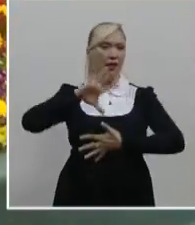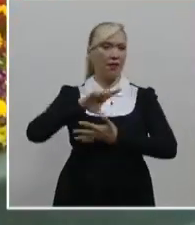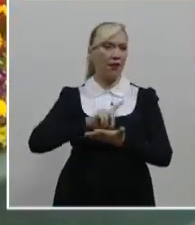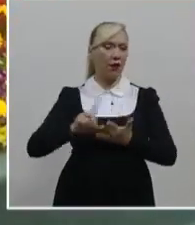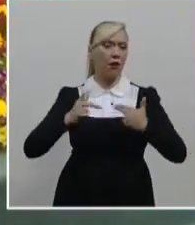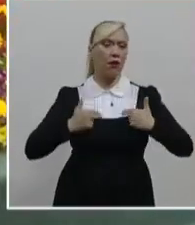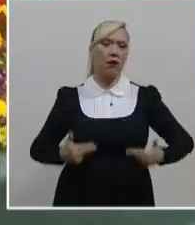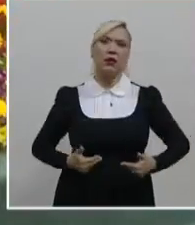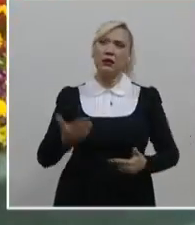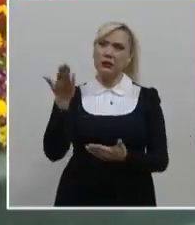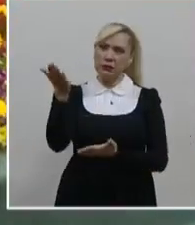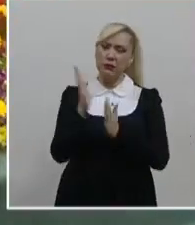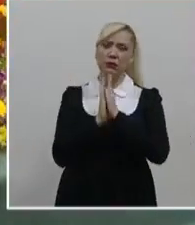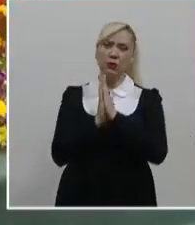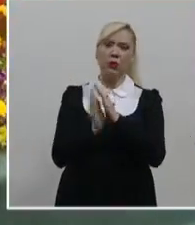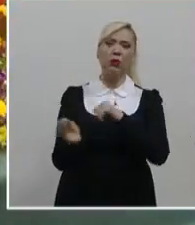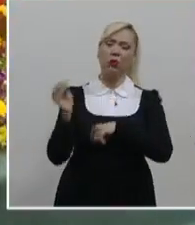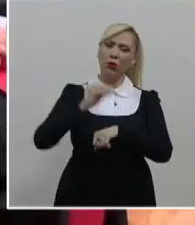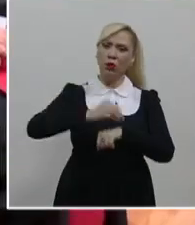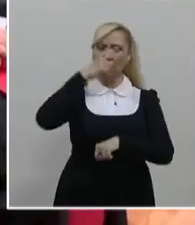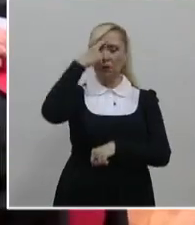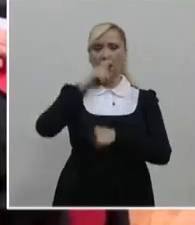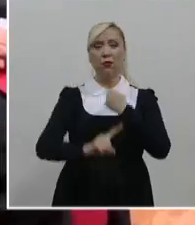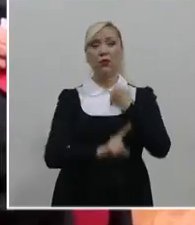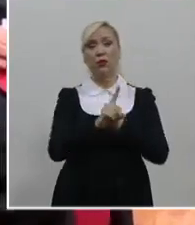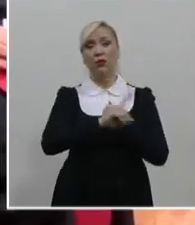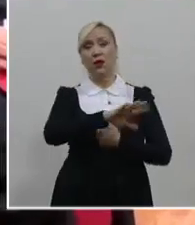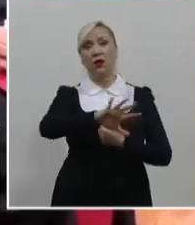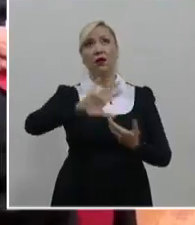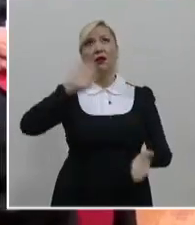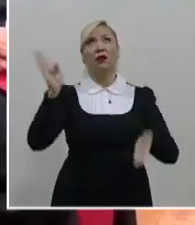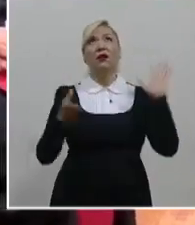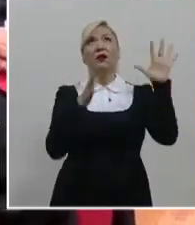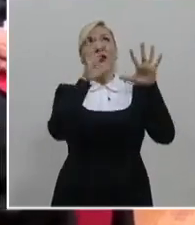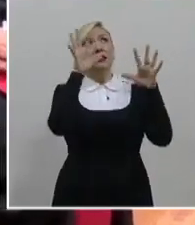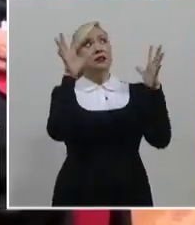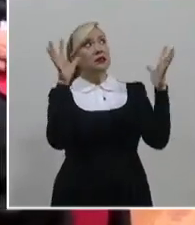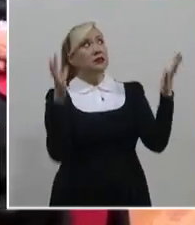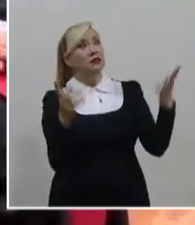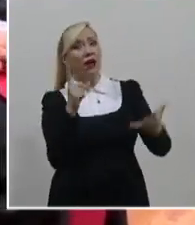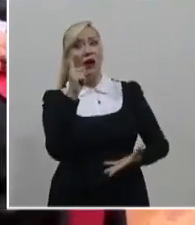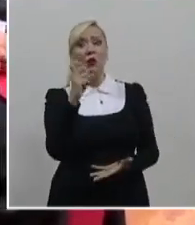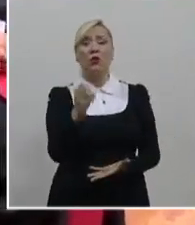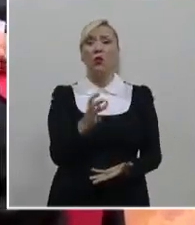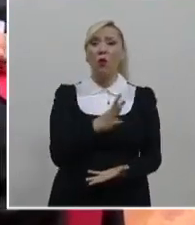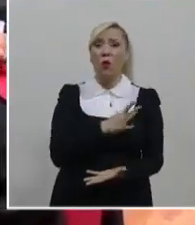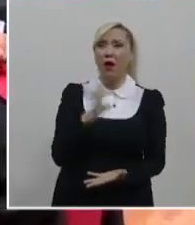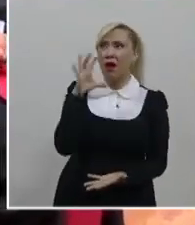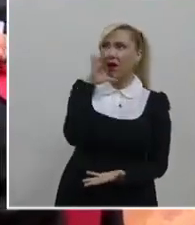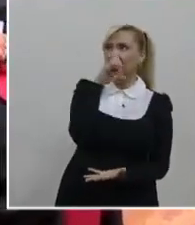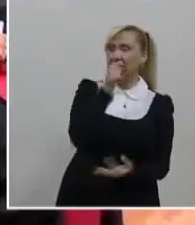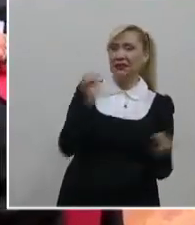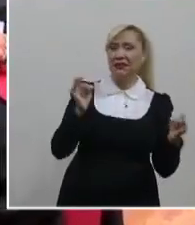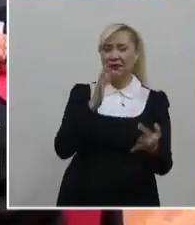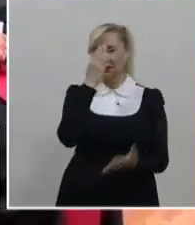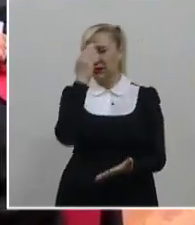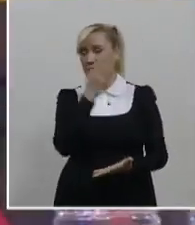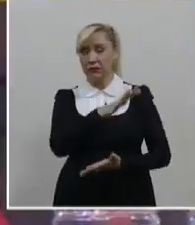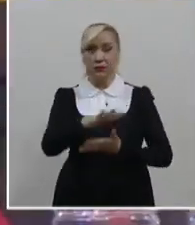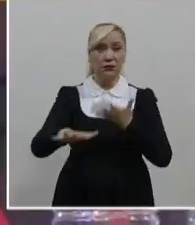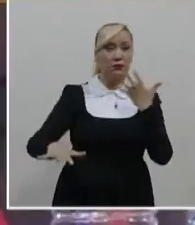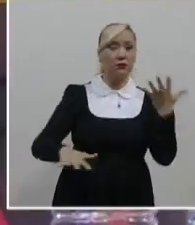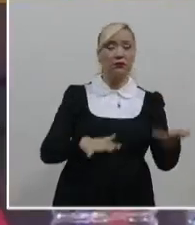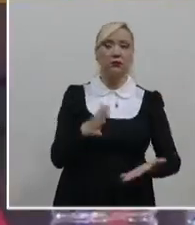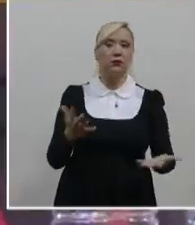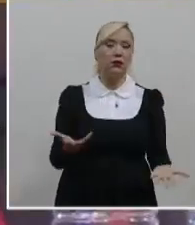gubernamentales que se deben implementar para enfrentar la crisis climática en el marco del derecho internacional de los derechos humanos. Señalaron que